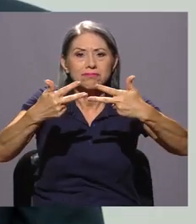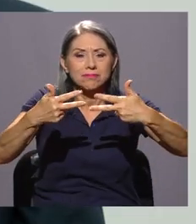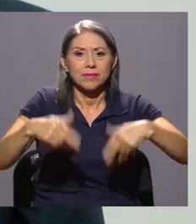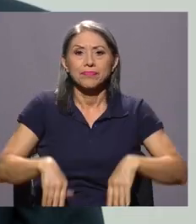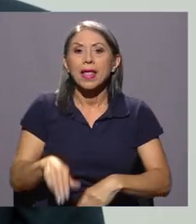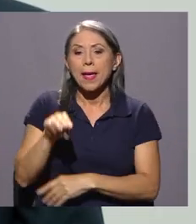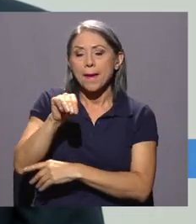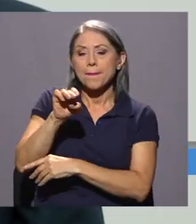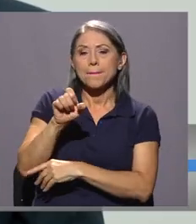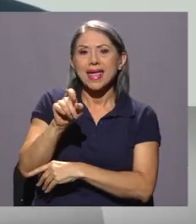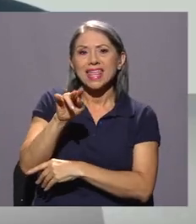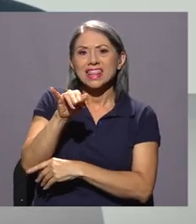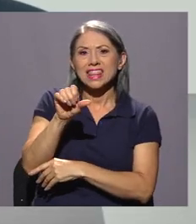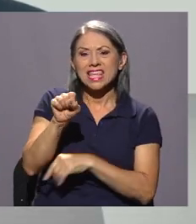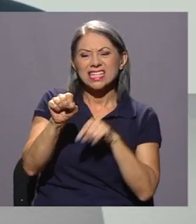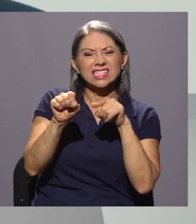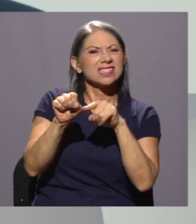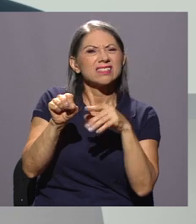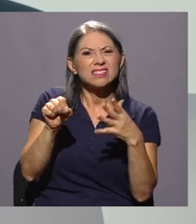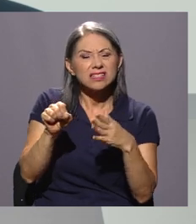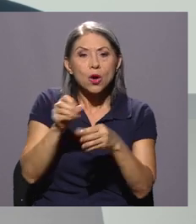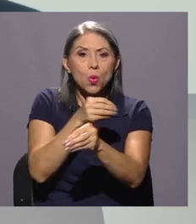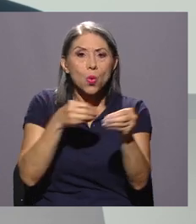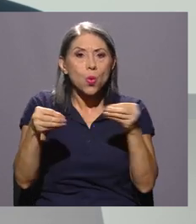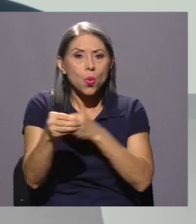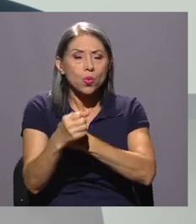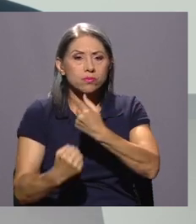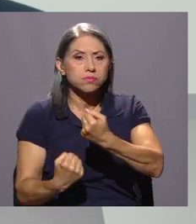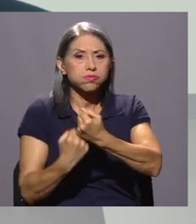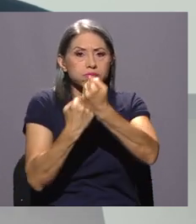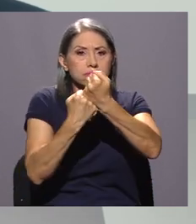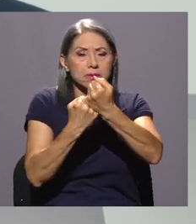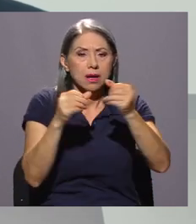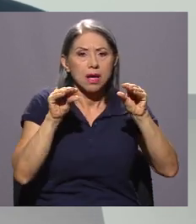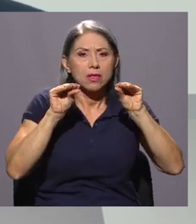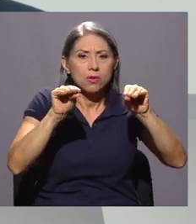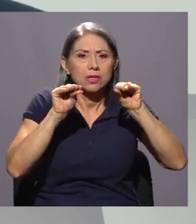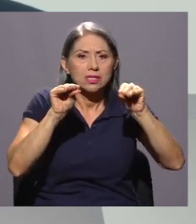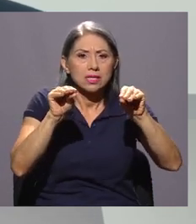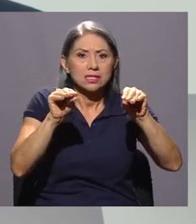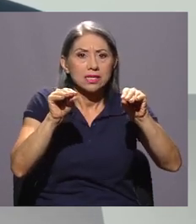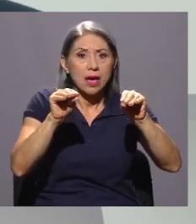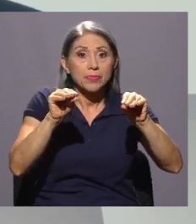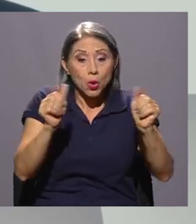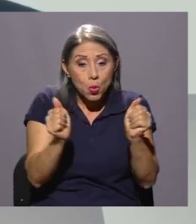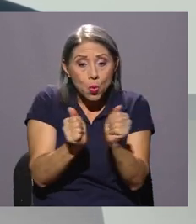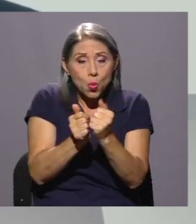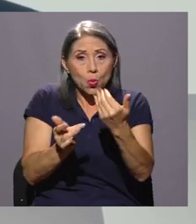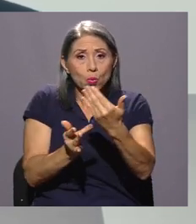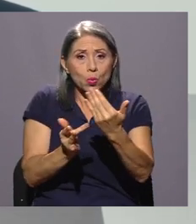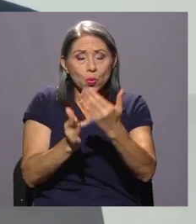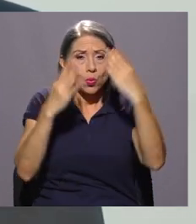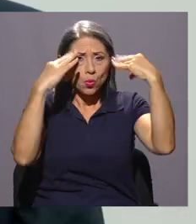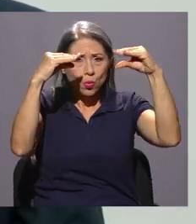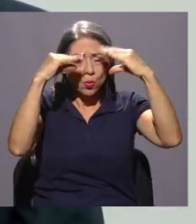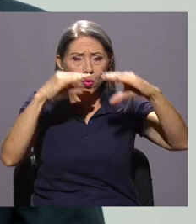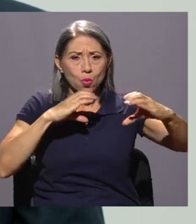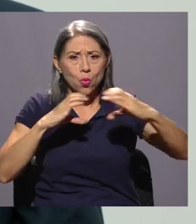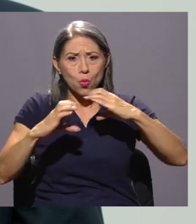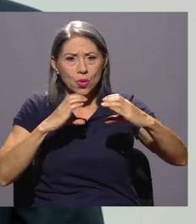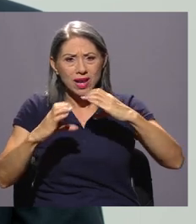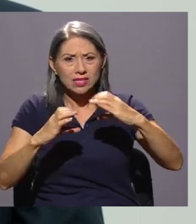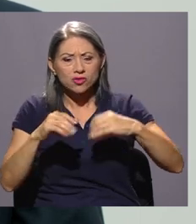METICS, como su nombre lo indica, es la unidad de apoyo a la docencia mediada por tecnologías de la información y la comunicación.